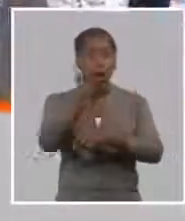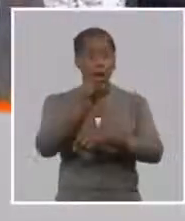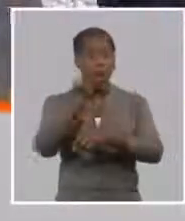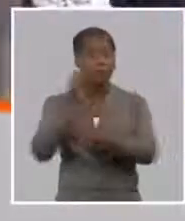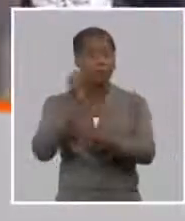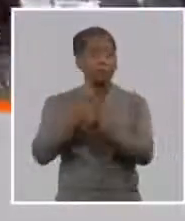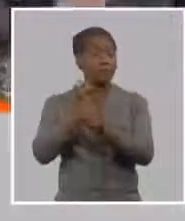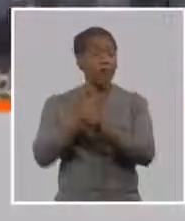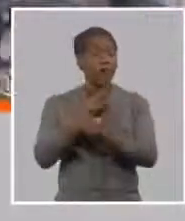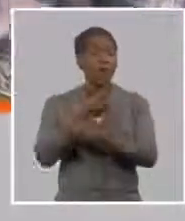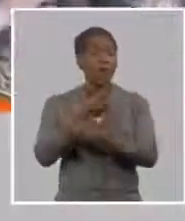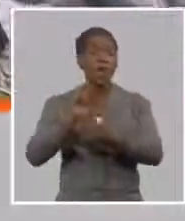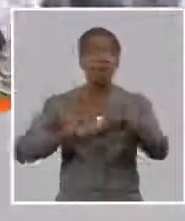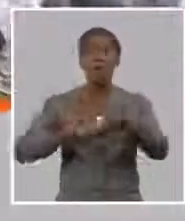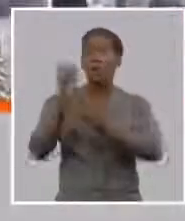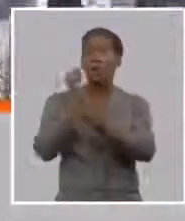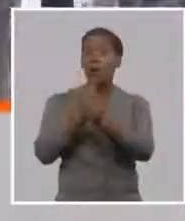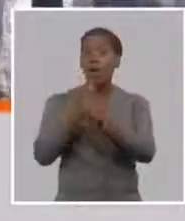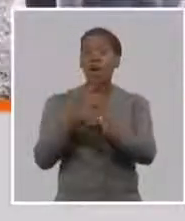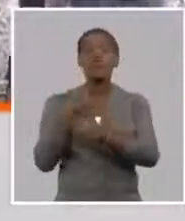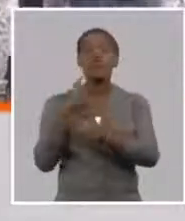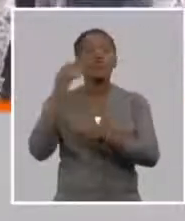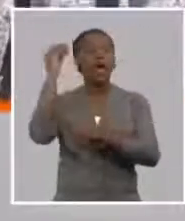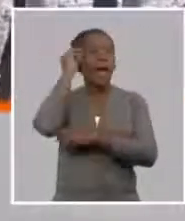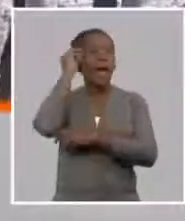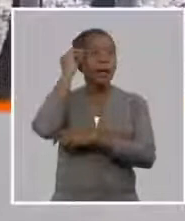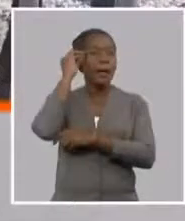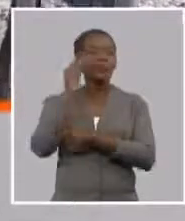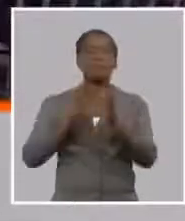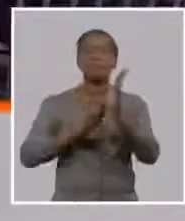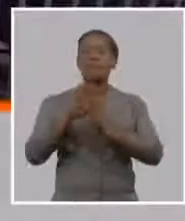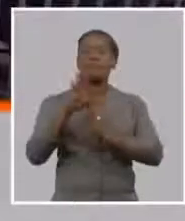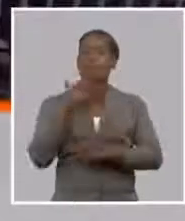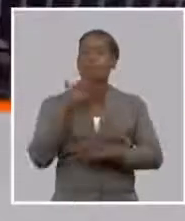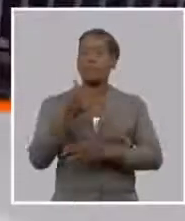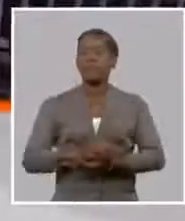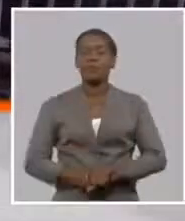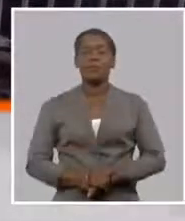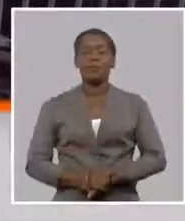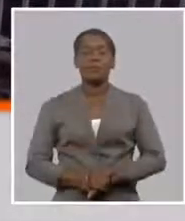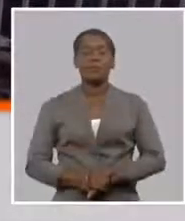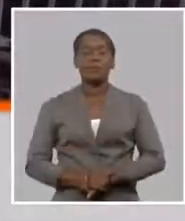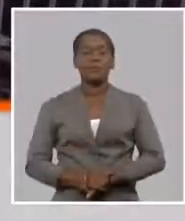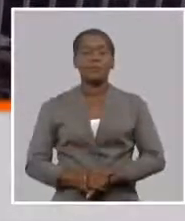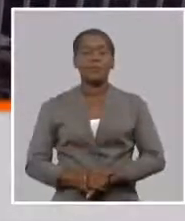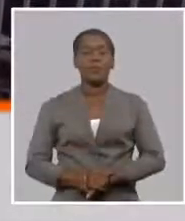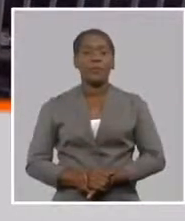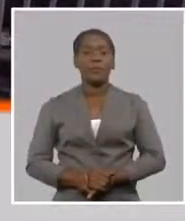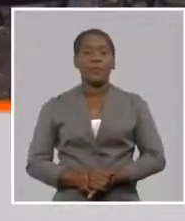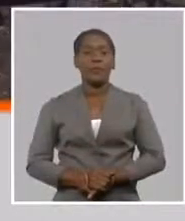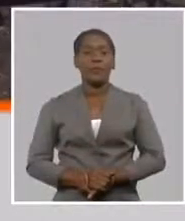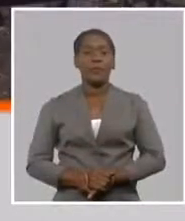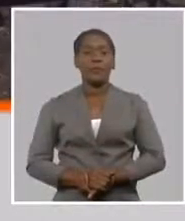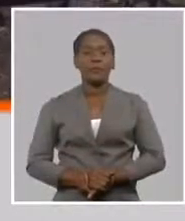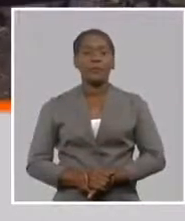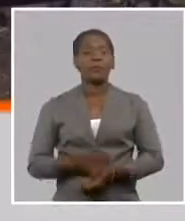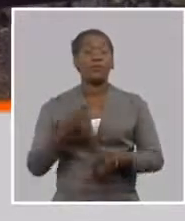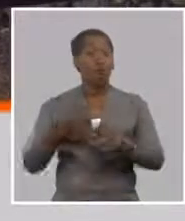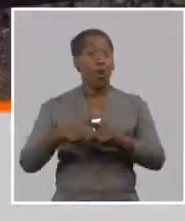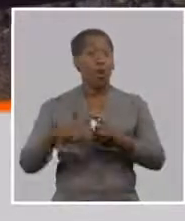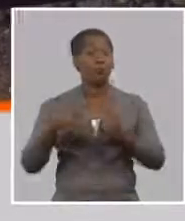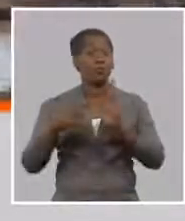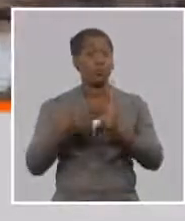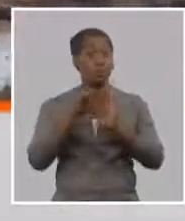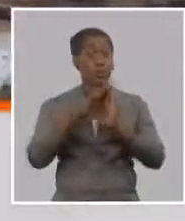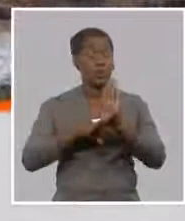tenemos capacidad financiera suficiente para eso una de ellas es esta medida que vamos a mencionar ahora que tenemos invertido en los bonos